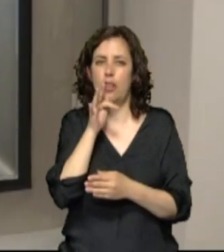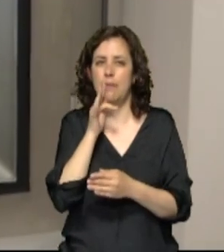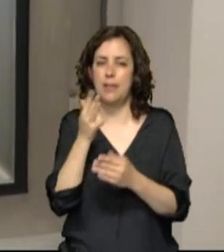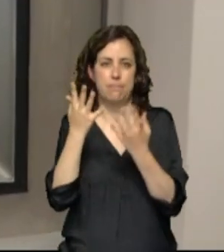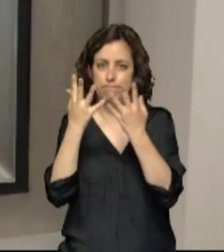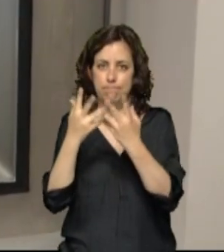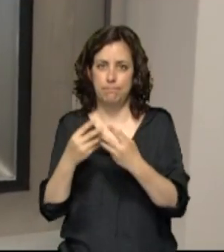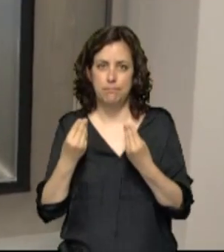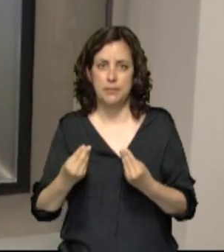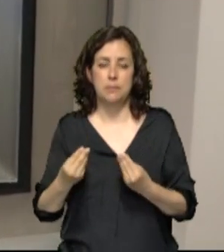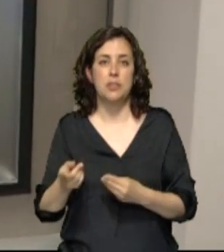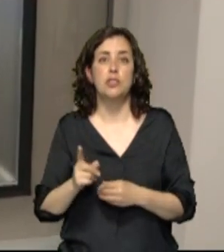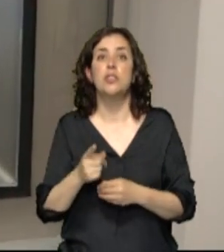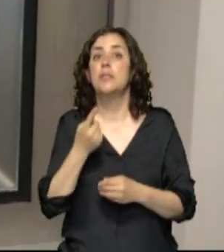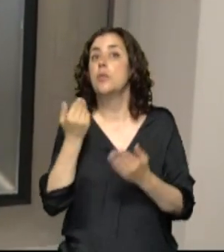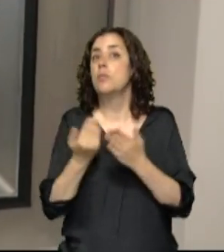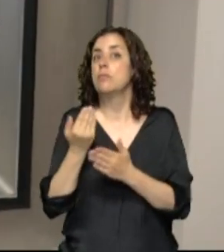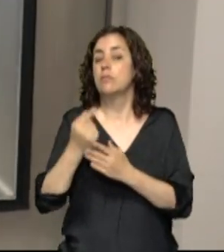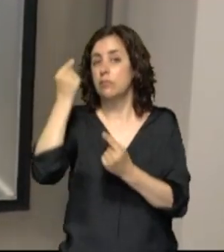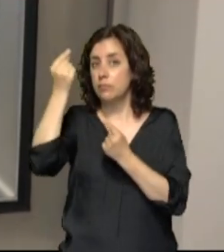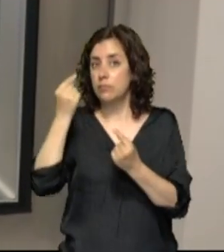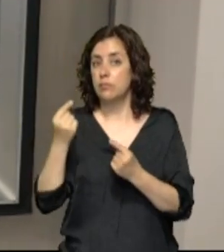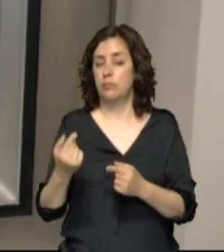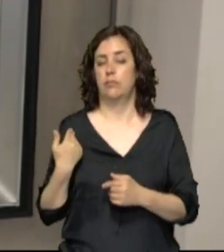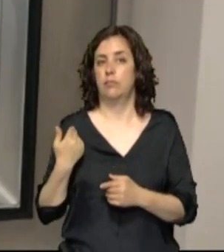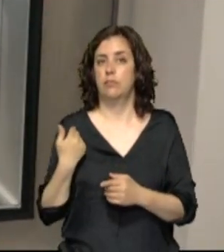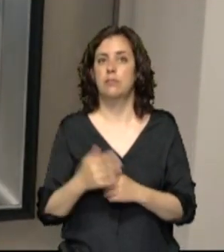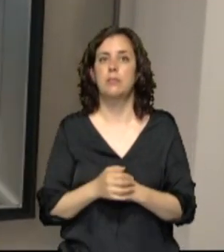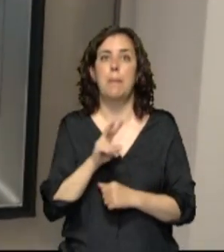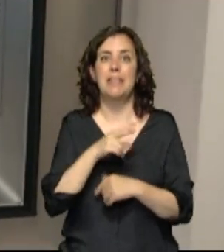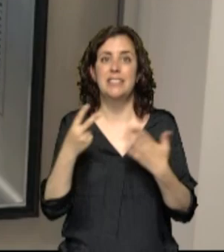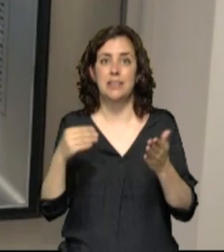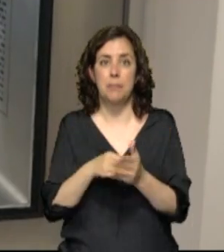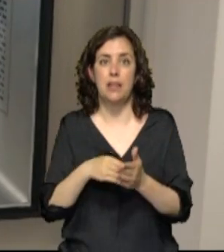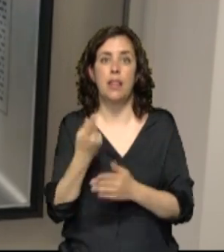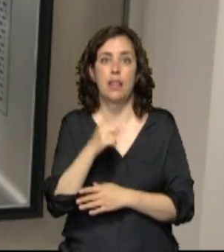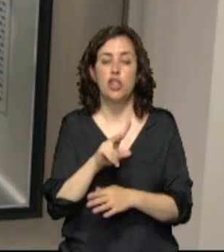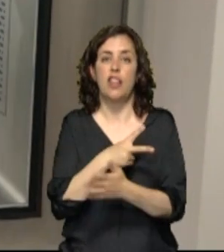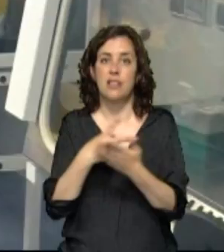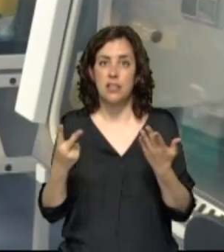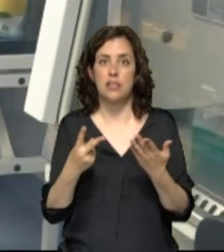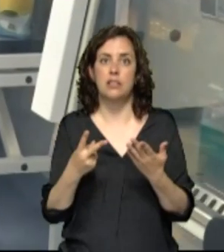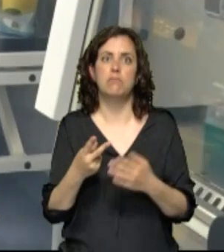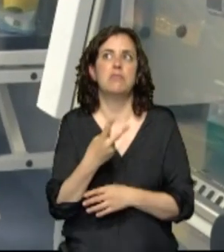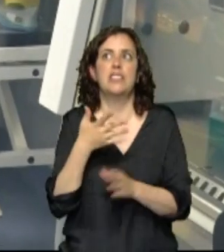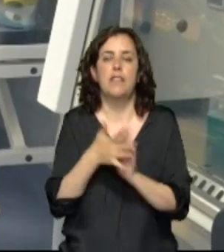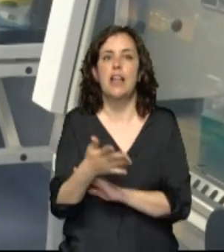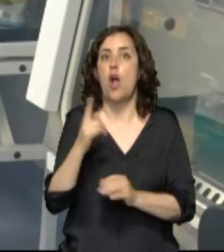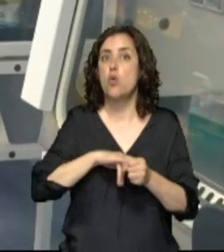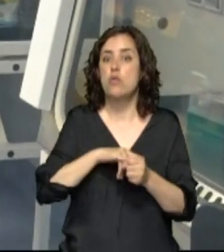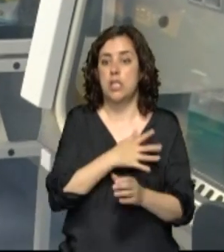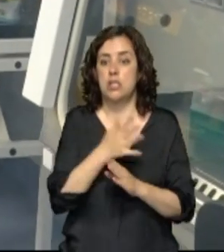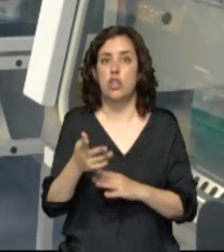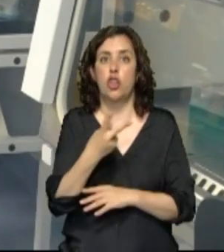histórico. Según los datos de la última jornada, España registraba 27.117 fallecidos. Son 283 más que el lunes, aunque el